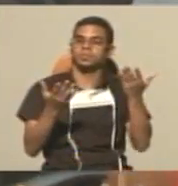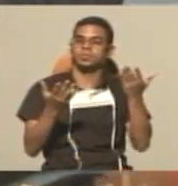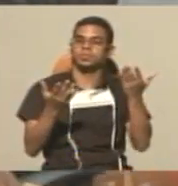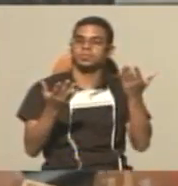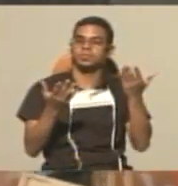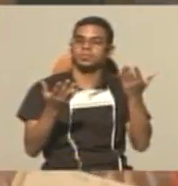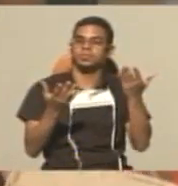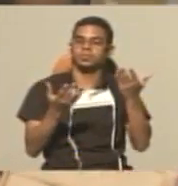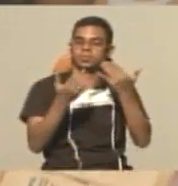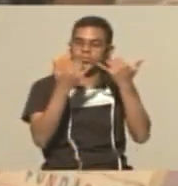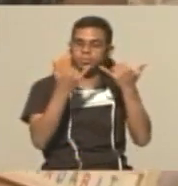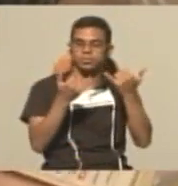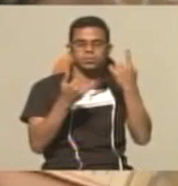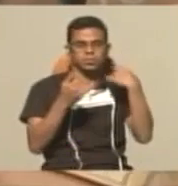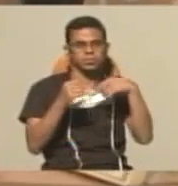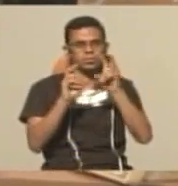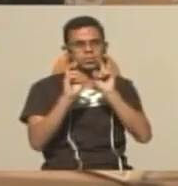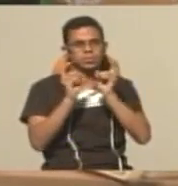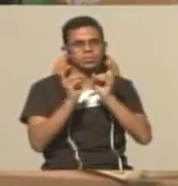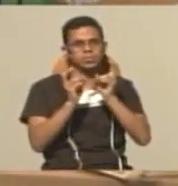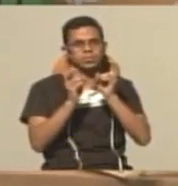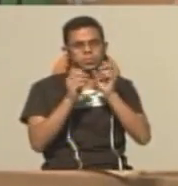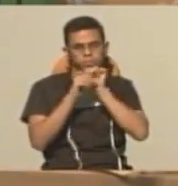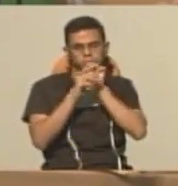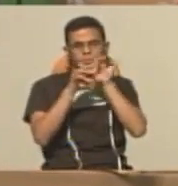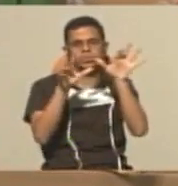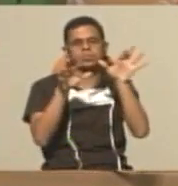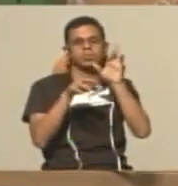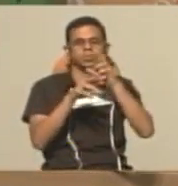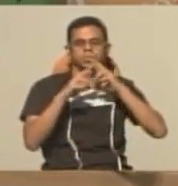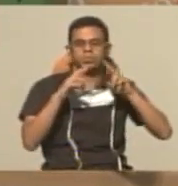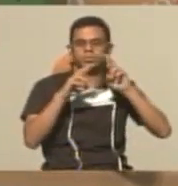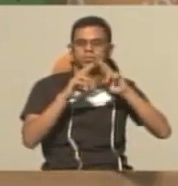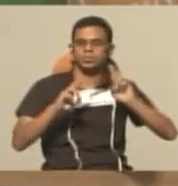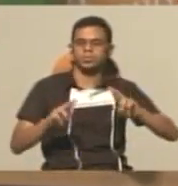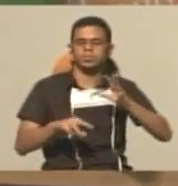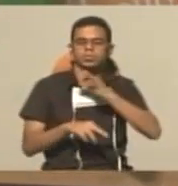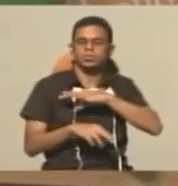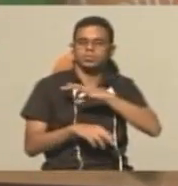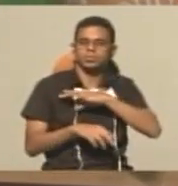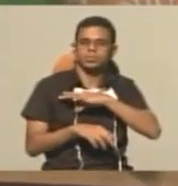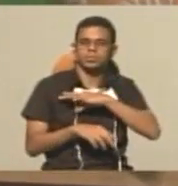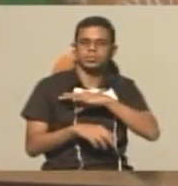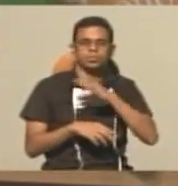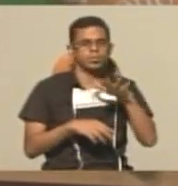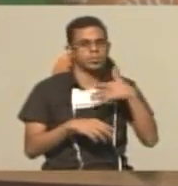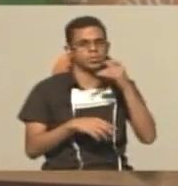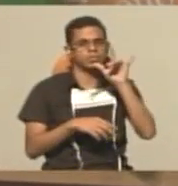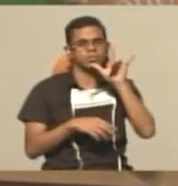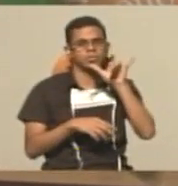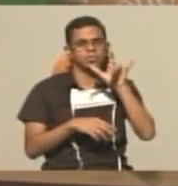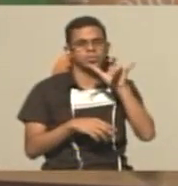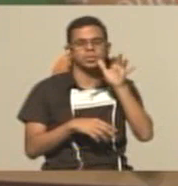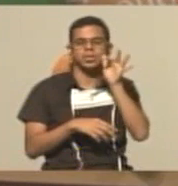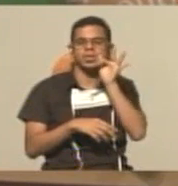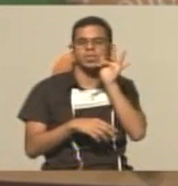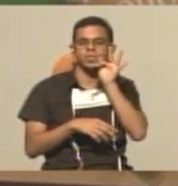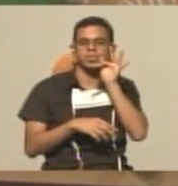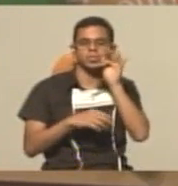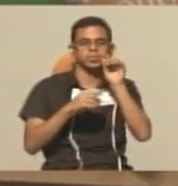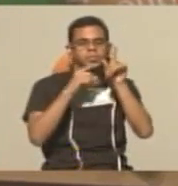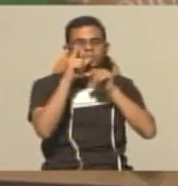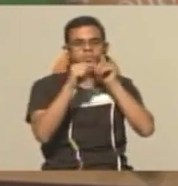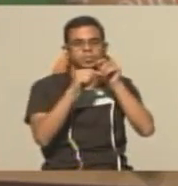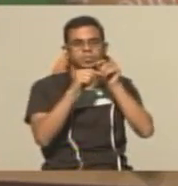ya teniendo tu contenido, súbelo a tus redes sociales. Puede ser Facebook, Instagram y Twitter. Y